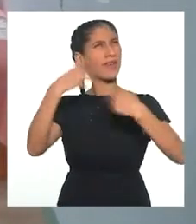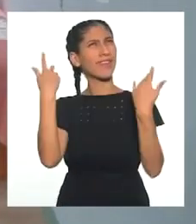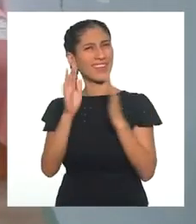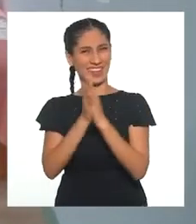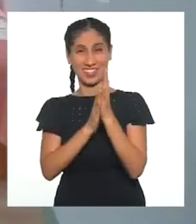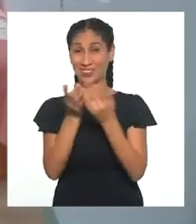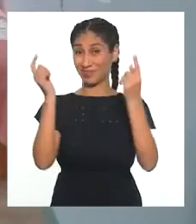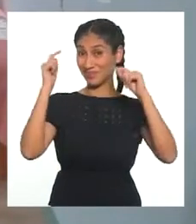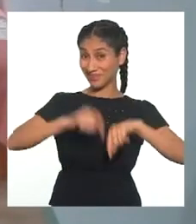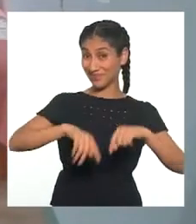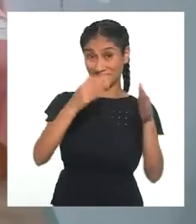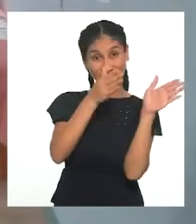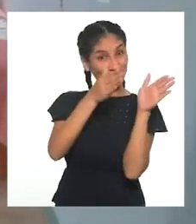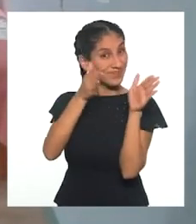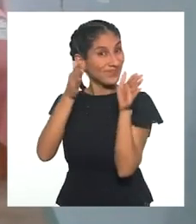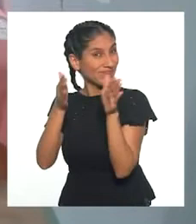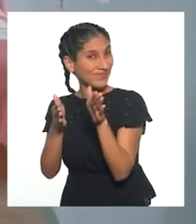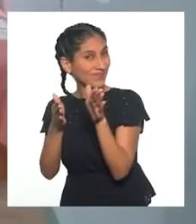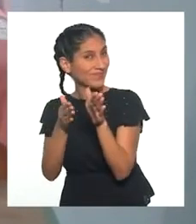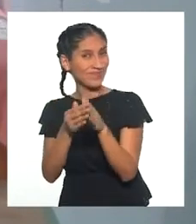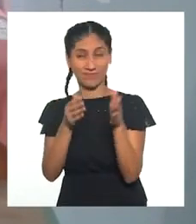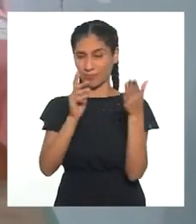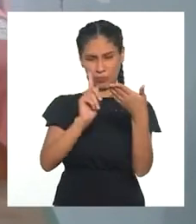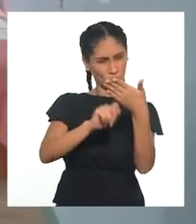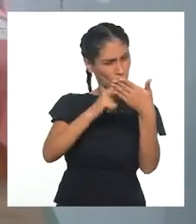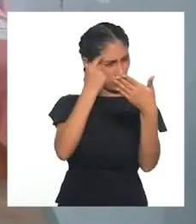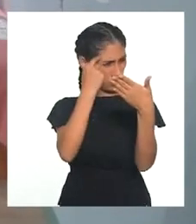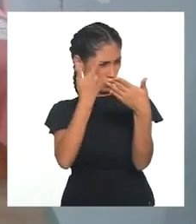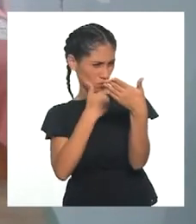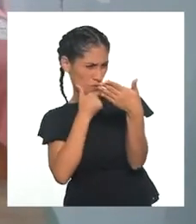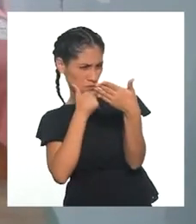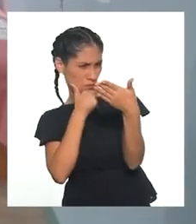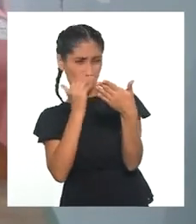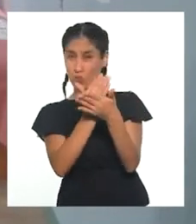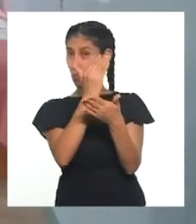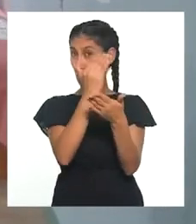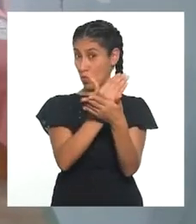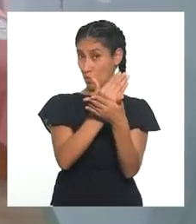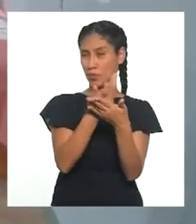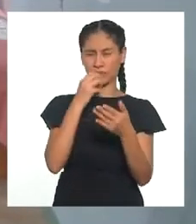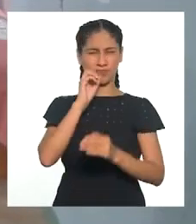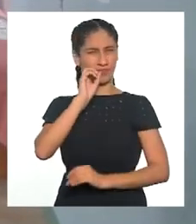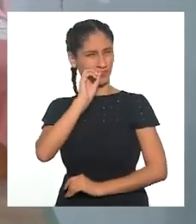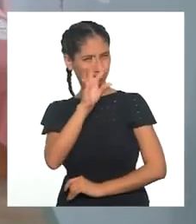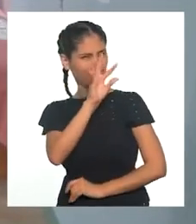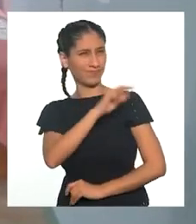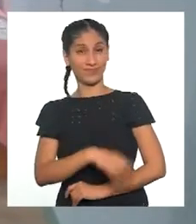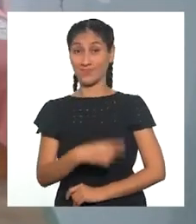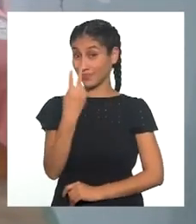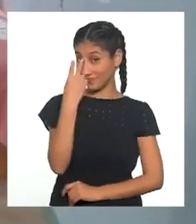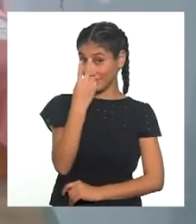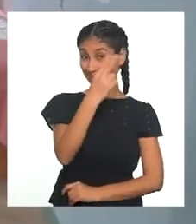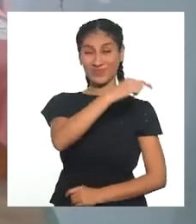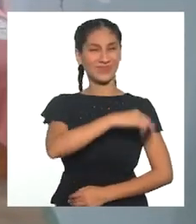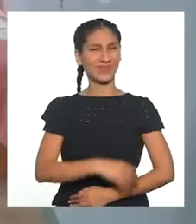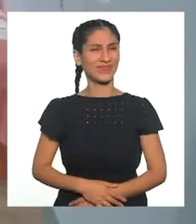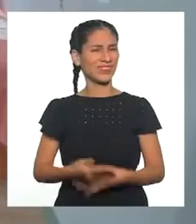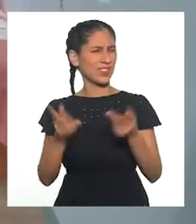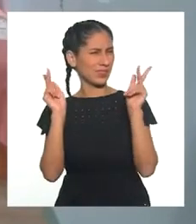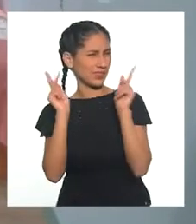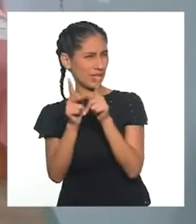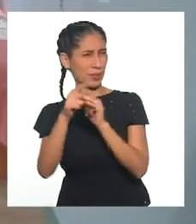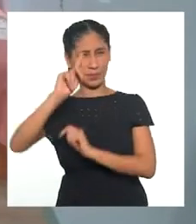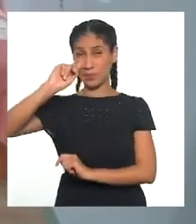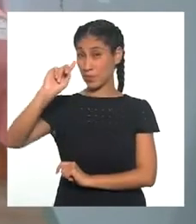lista para seguir los pasos para solucionar un problema de mi entorno. Te cuento. Veamos. Ok,